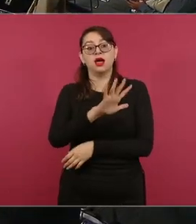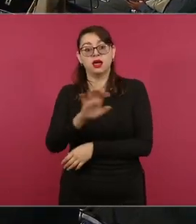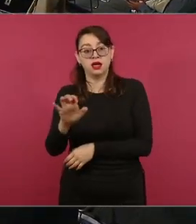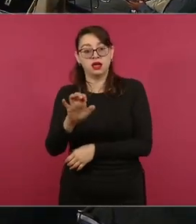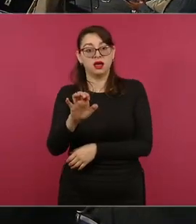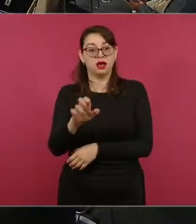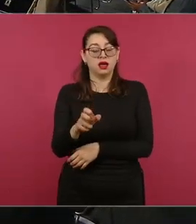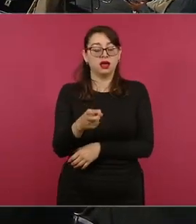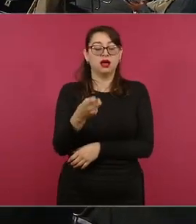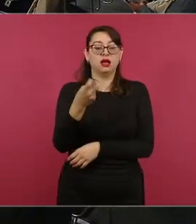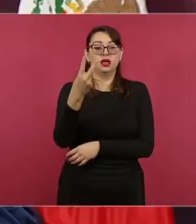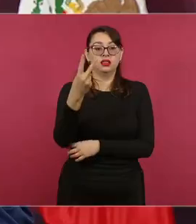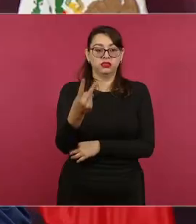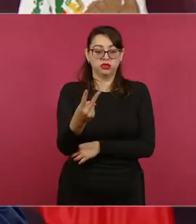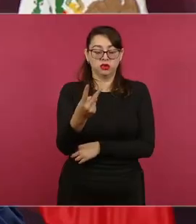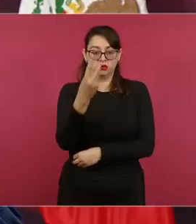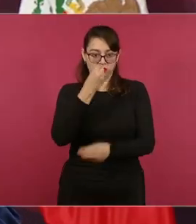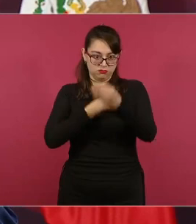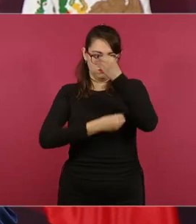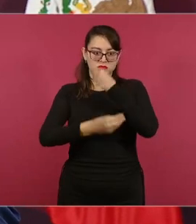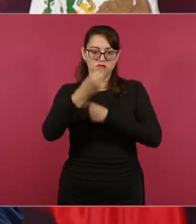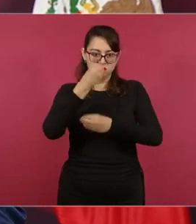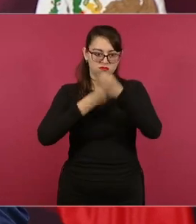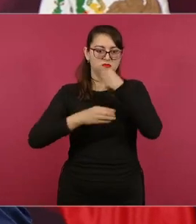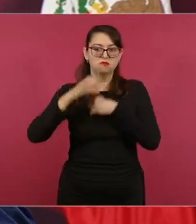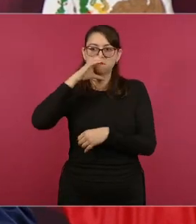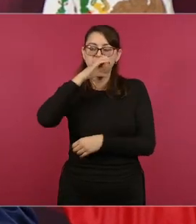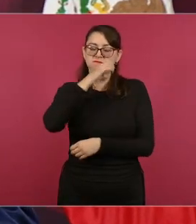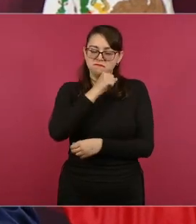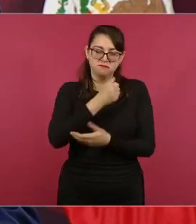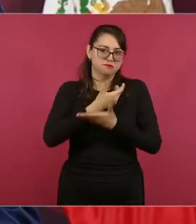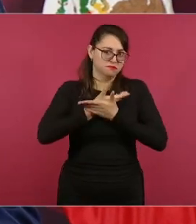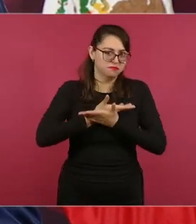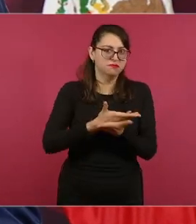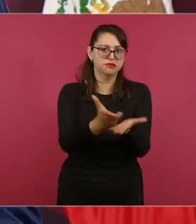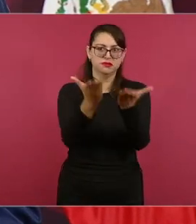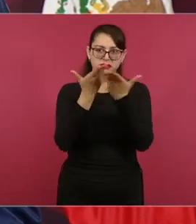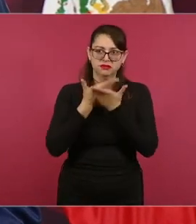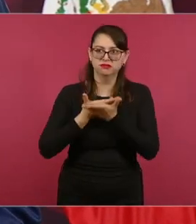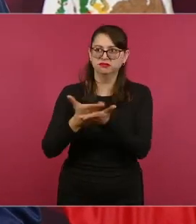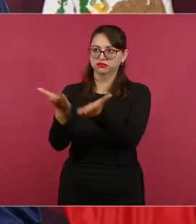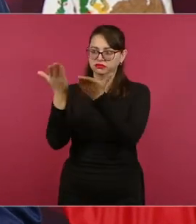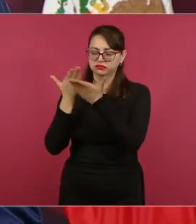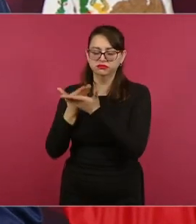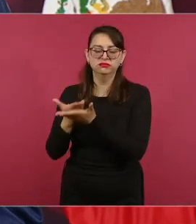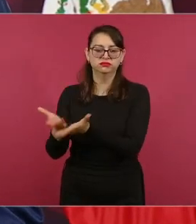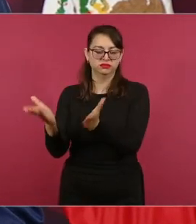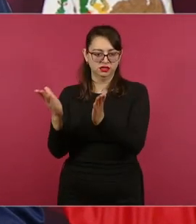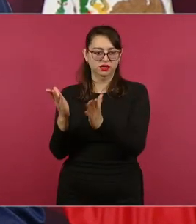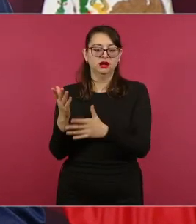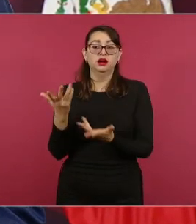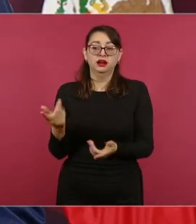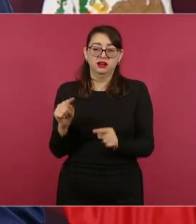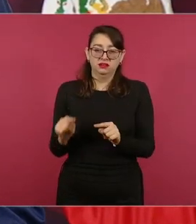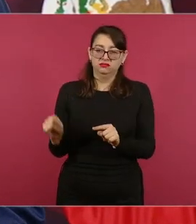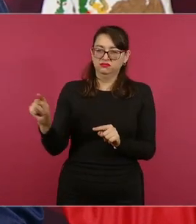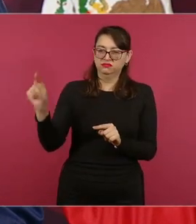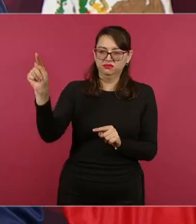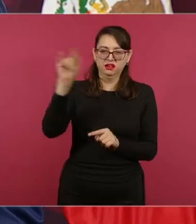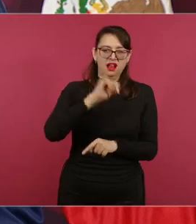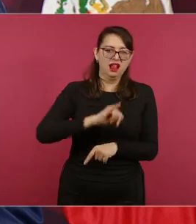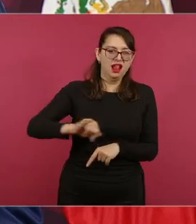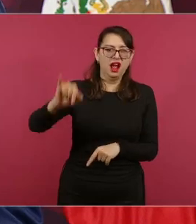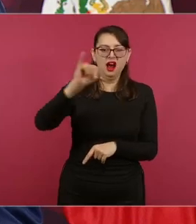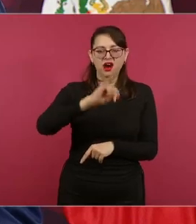dos raciones distribuidas a la población de colonias más afectadas,